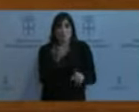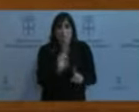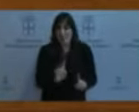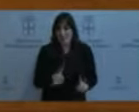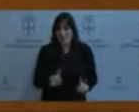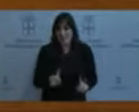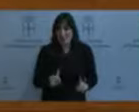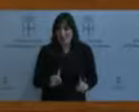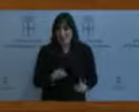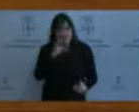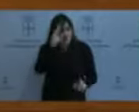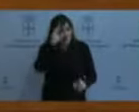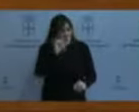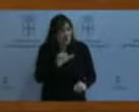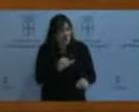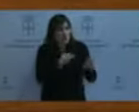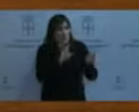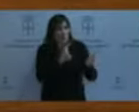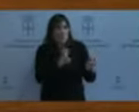rehúyen a ocupar cargos directivos.